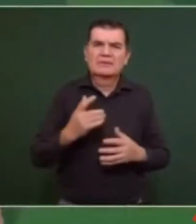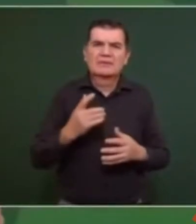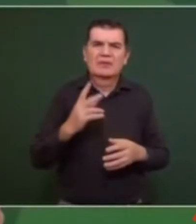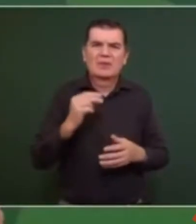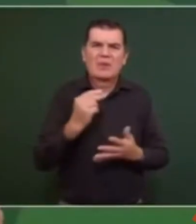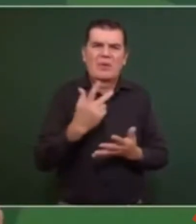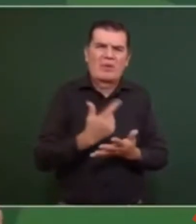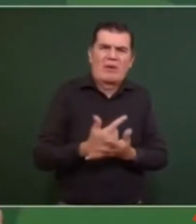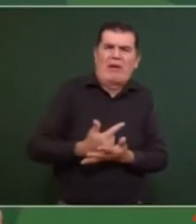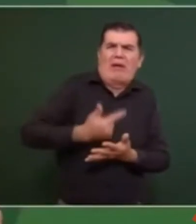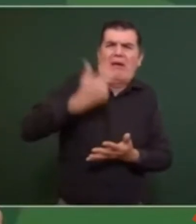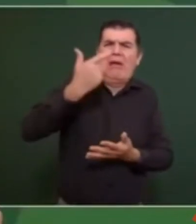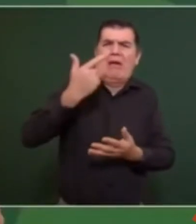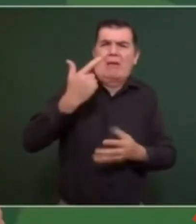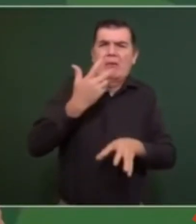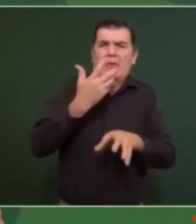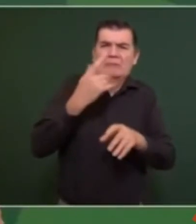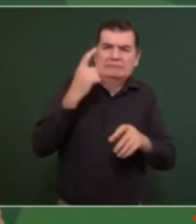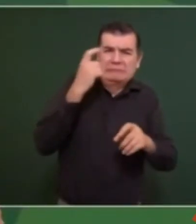del otro mundo.